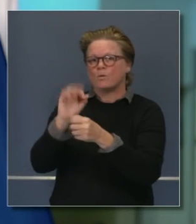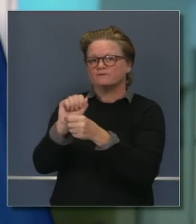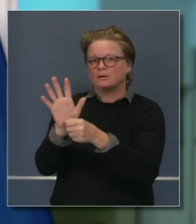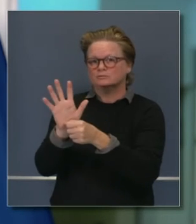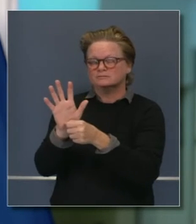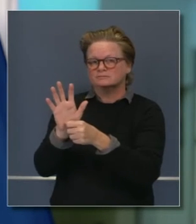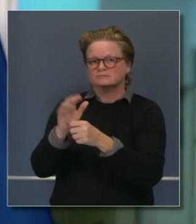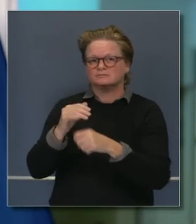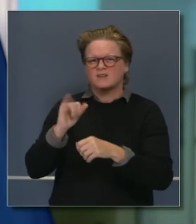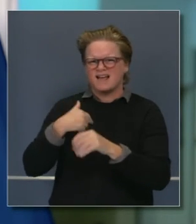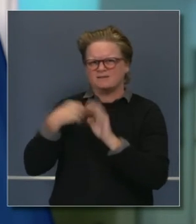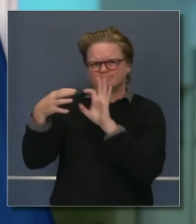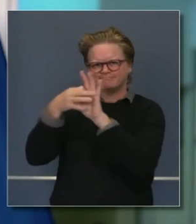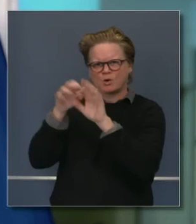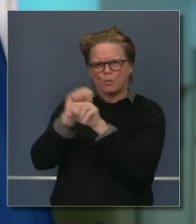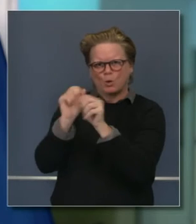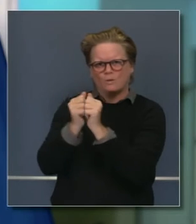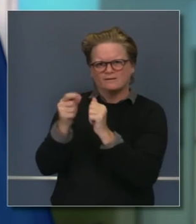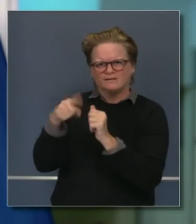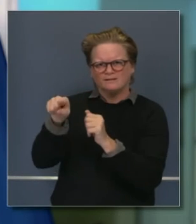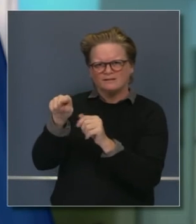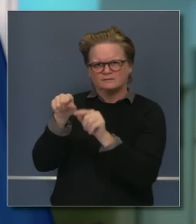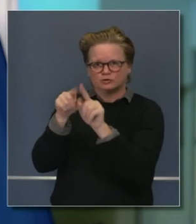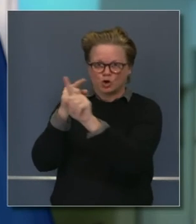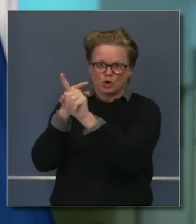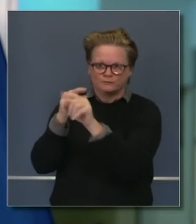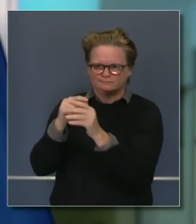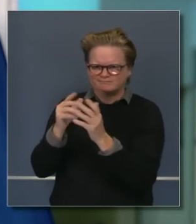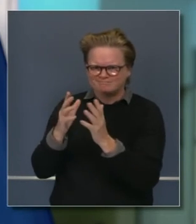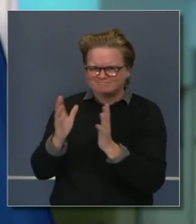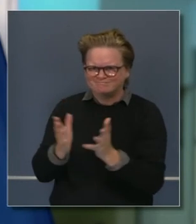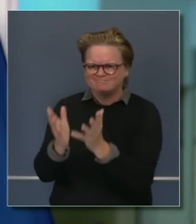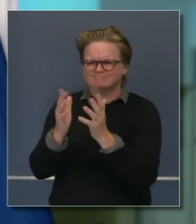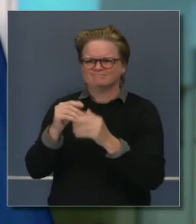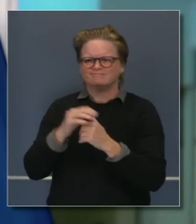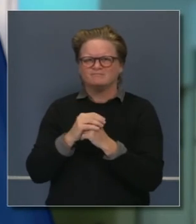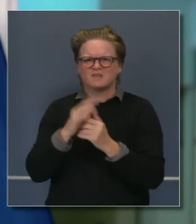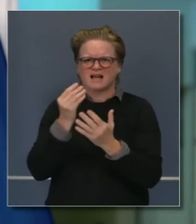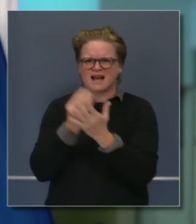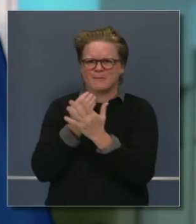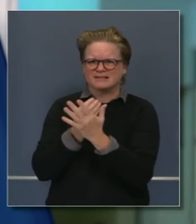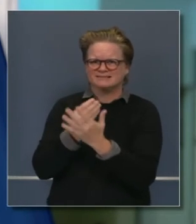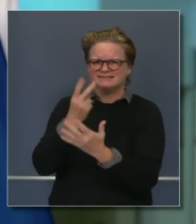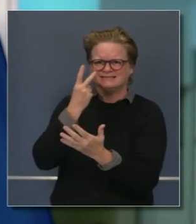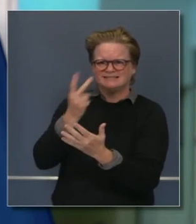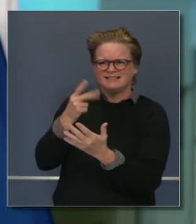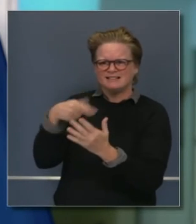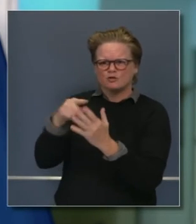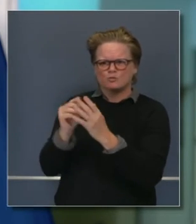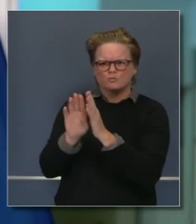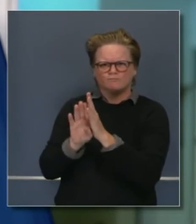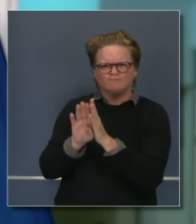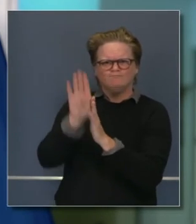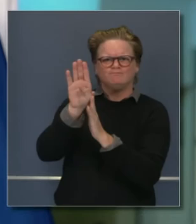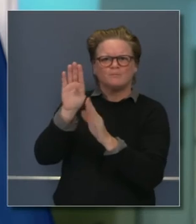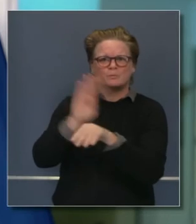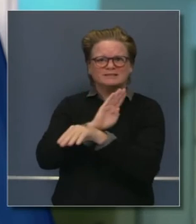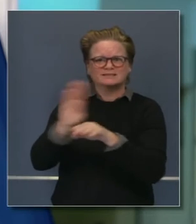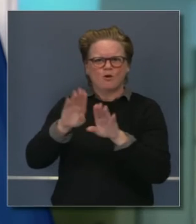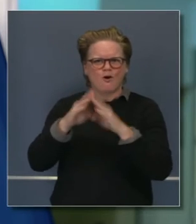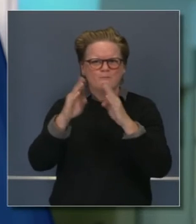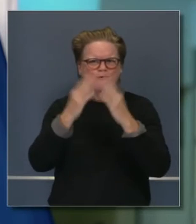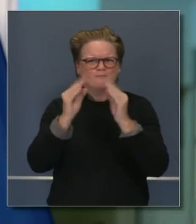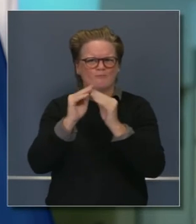el individuo y cómo podemos estimular el crecimiento económico, recuperación económica, actividad particular